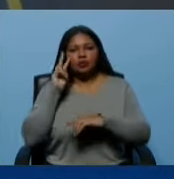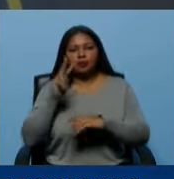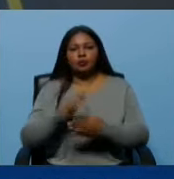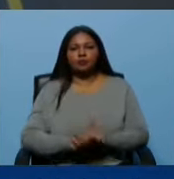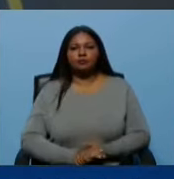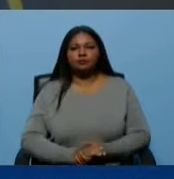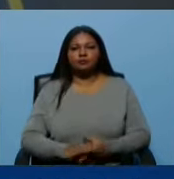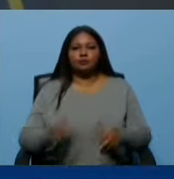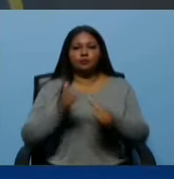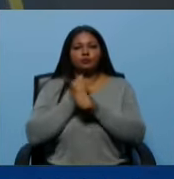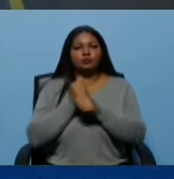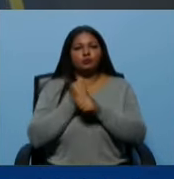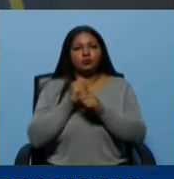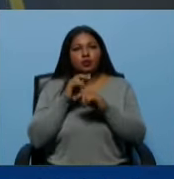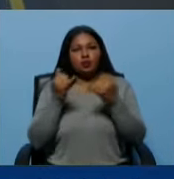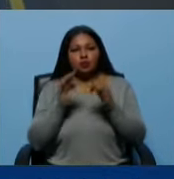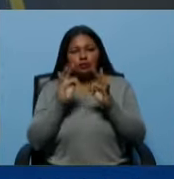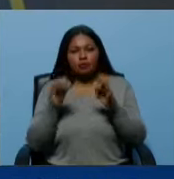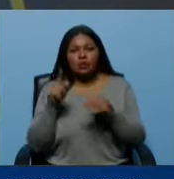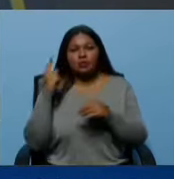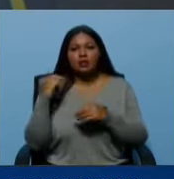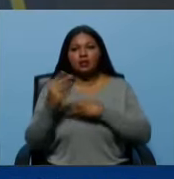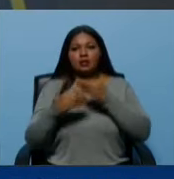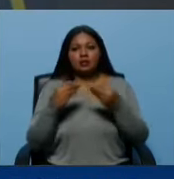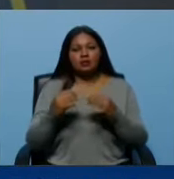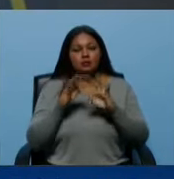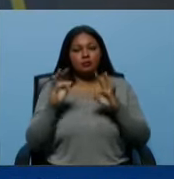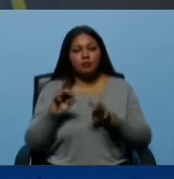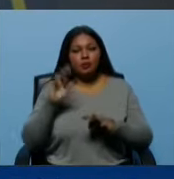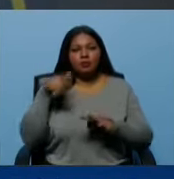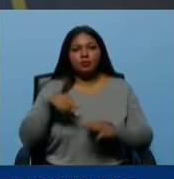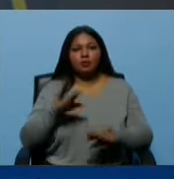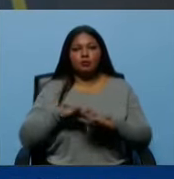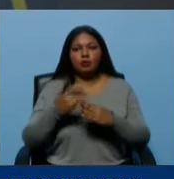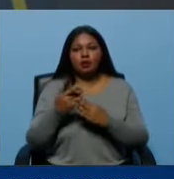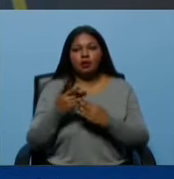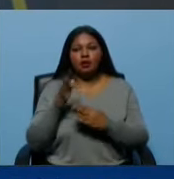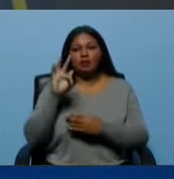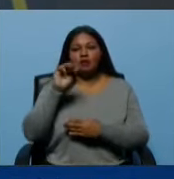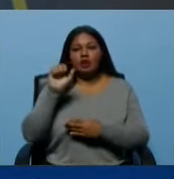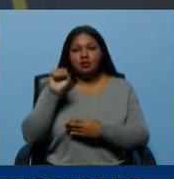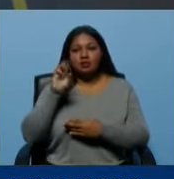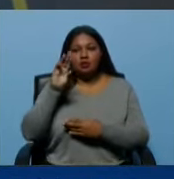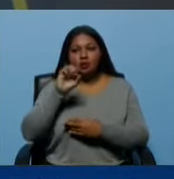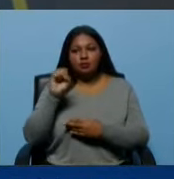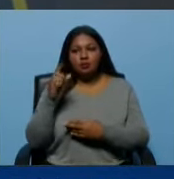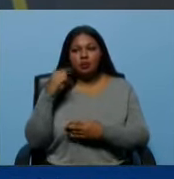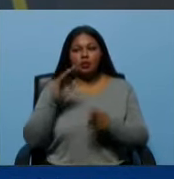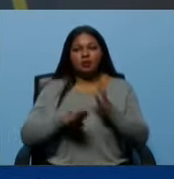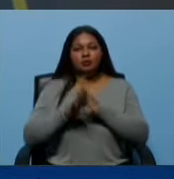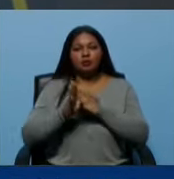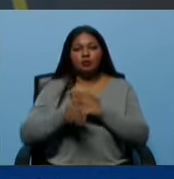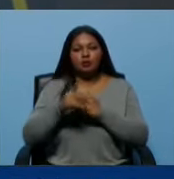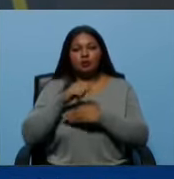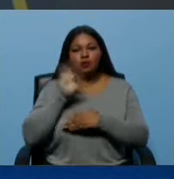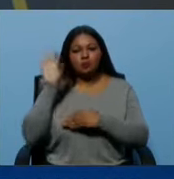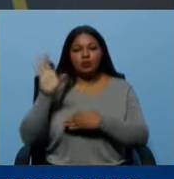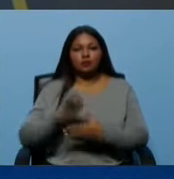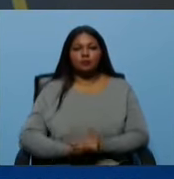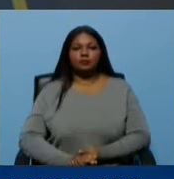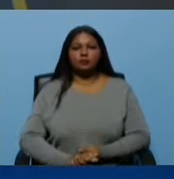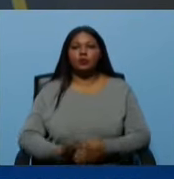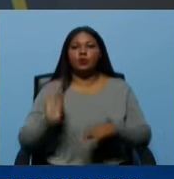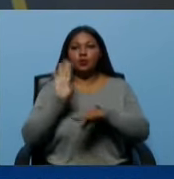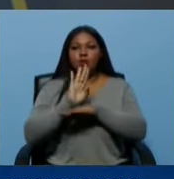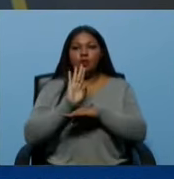capturar y neutralizar a quien se tenga que capturar y neutralizar porque el fascismo no puede avanzar en nuestro país y no es porque estamos protegiendo nada más al